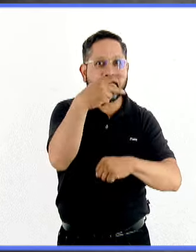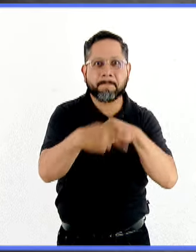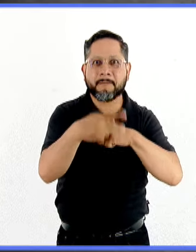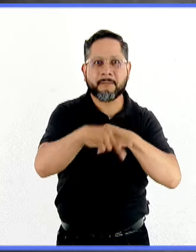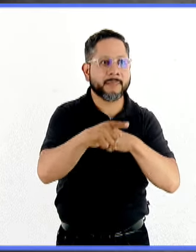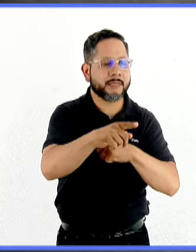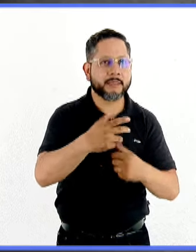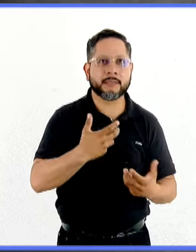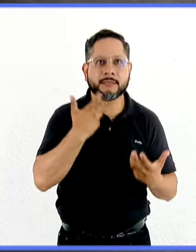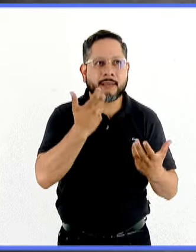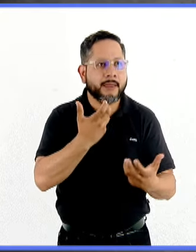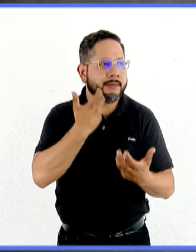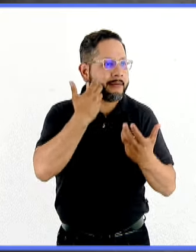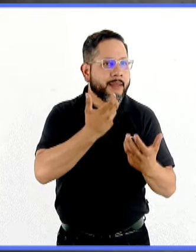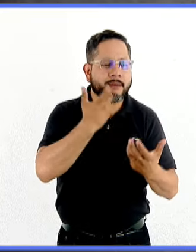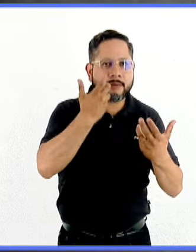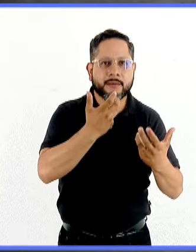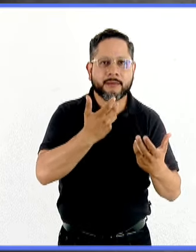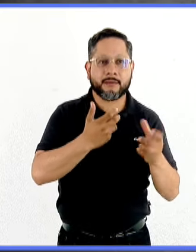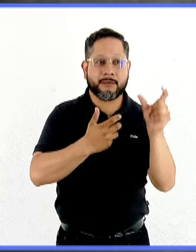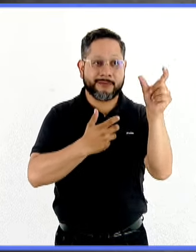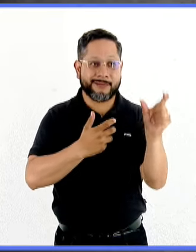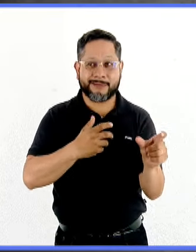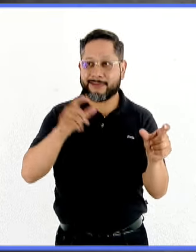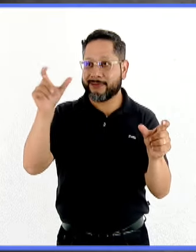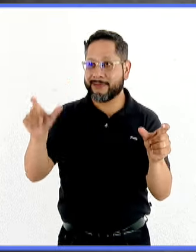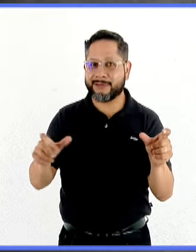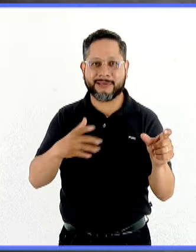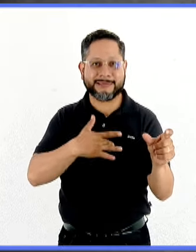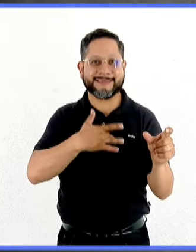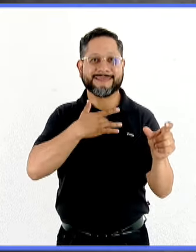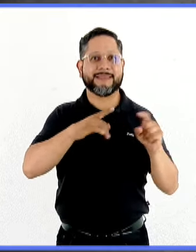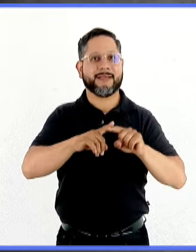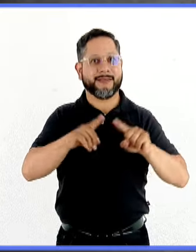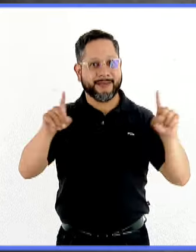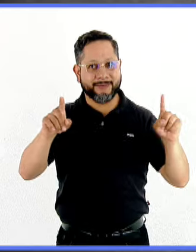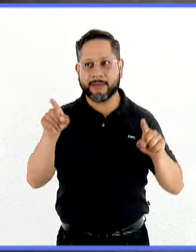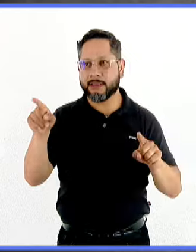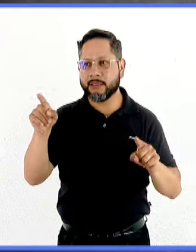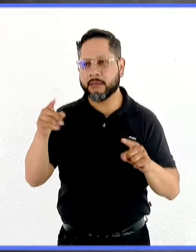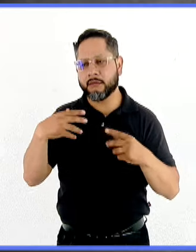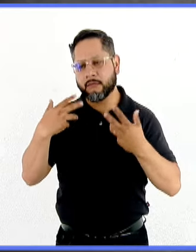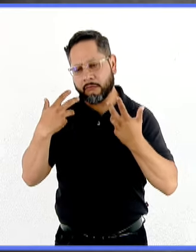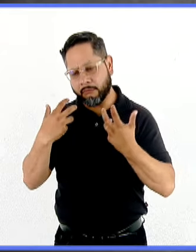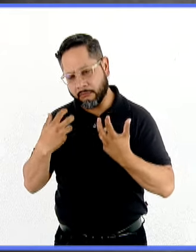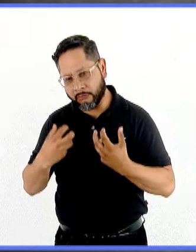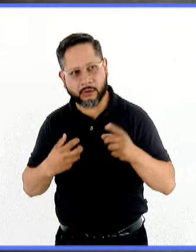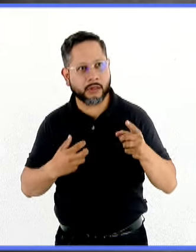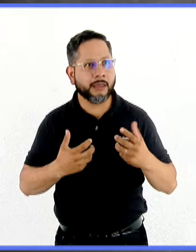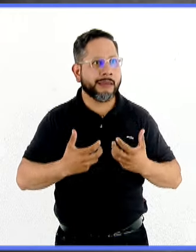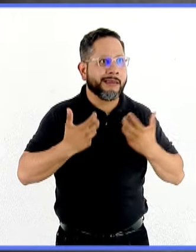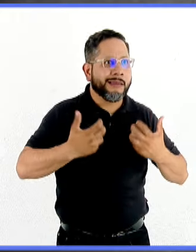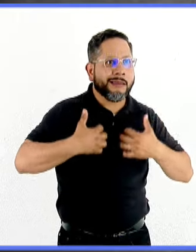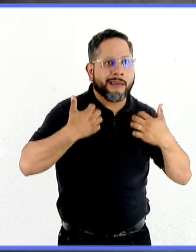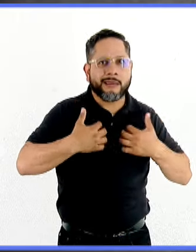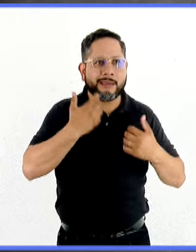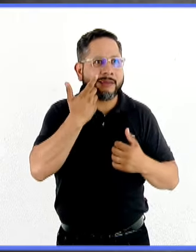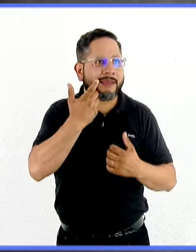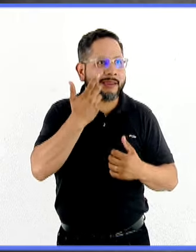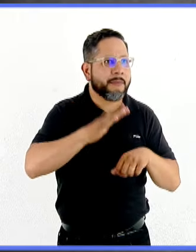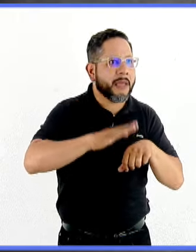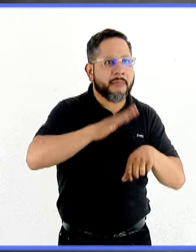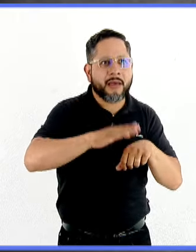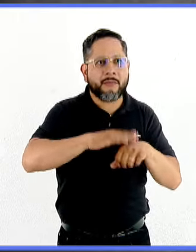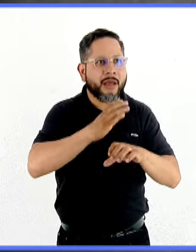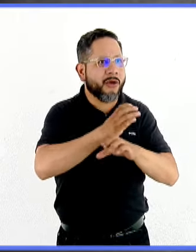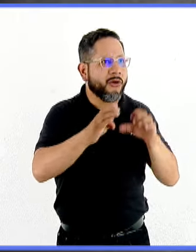también repercuten en perfiles distintos, pero que nos están mencionando que hay una línea ahí presente que es que muchas veces hay una alteración